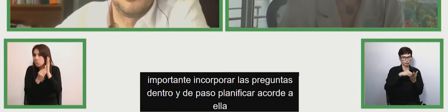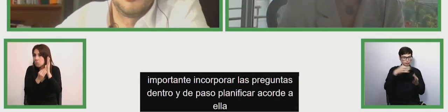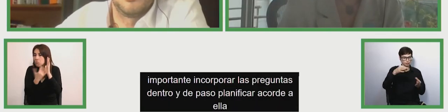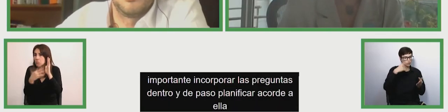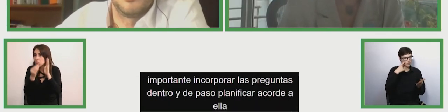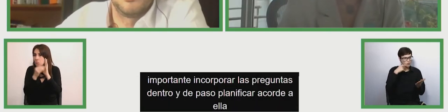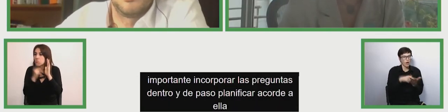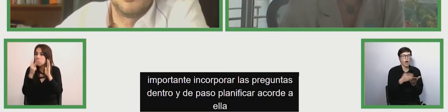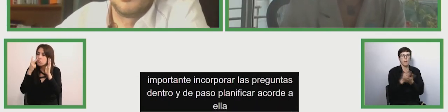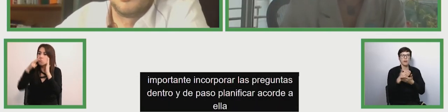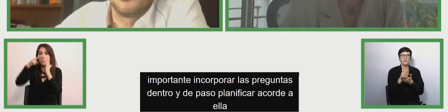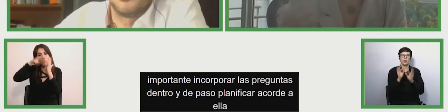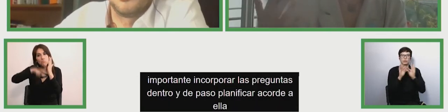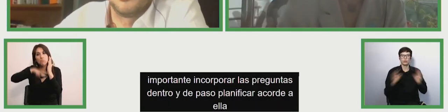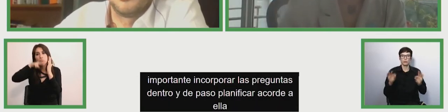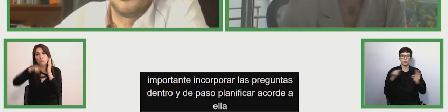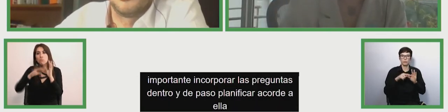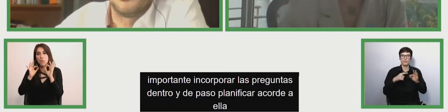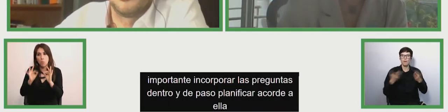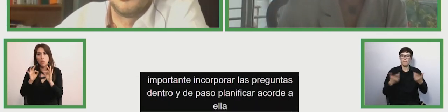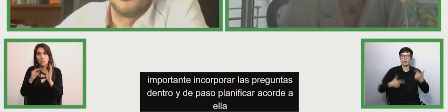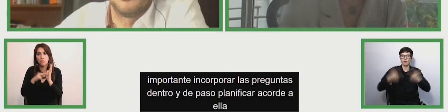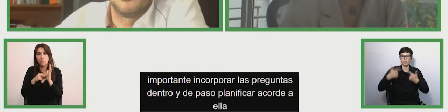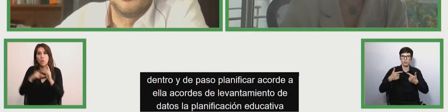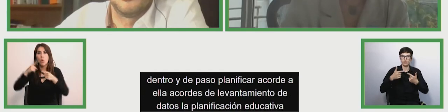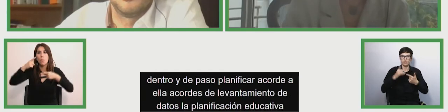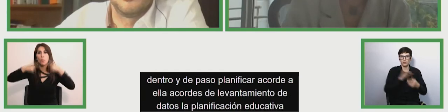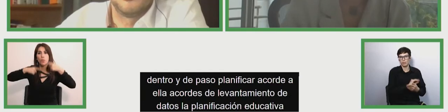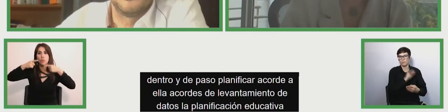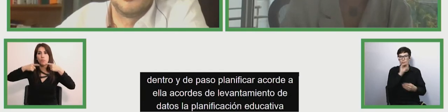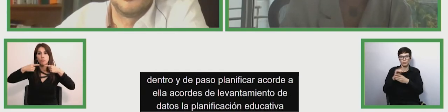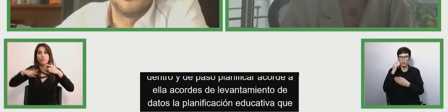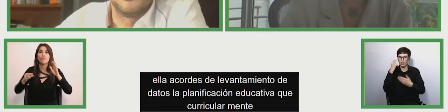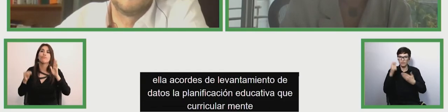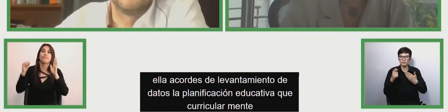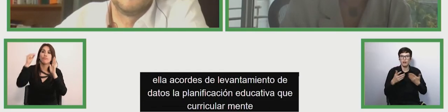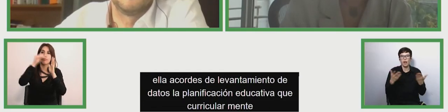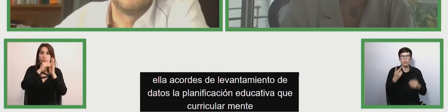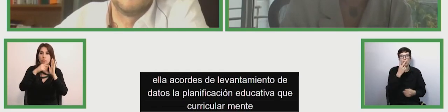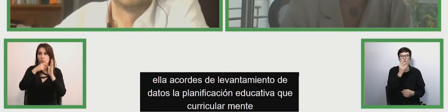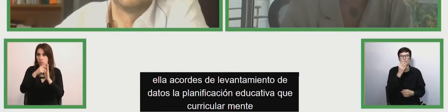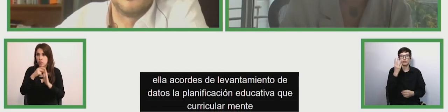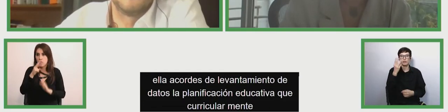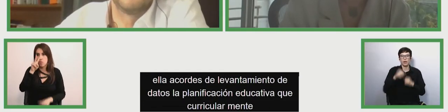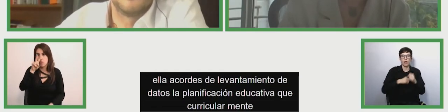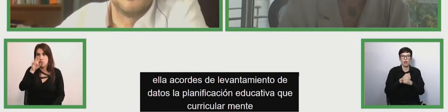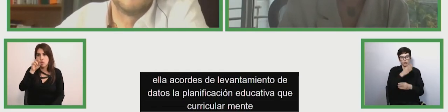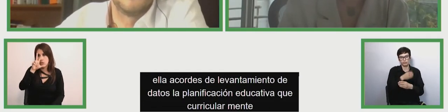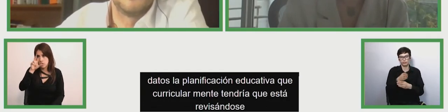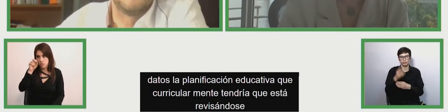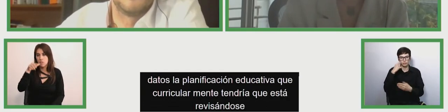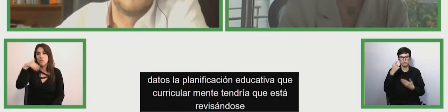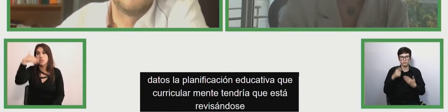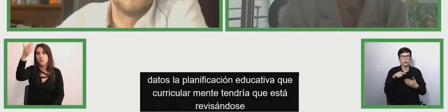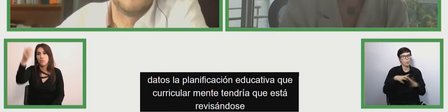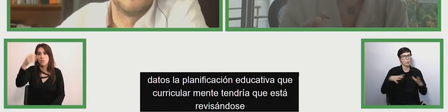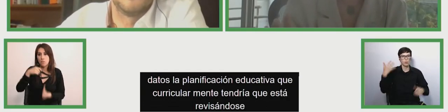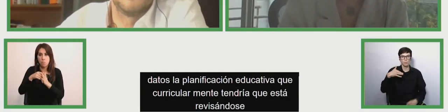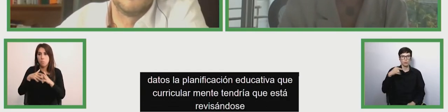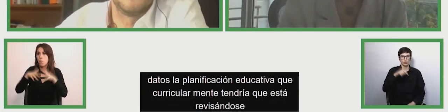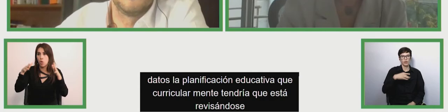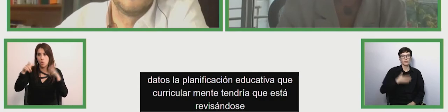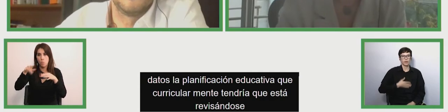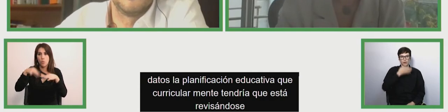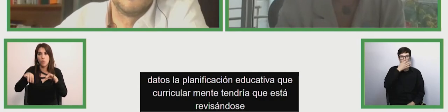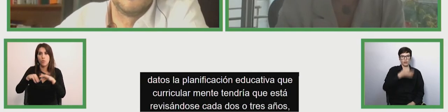educativa que curricularmente tendría que estar revisándose cada dos o tres años entonces eso es muy importante y solo